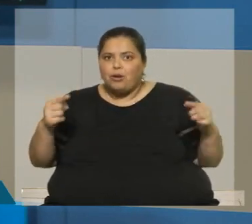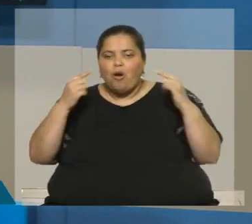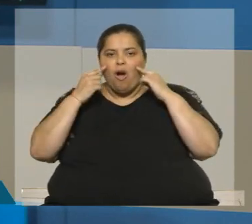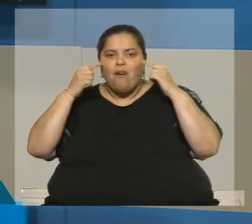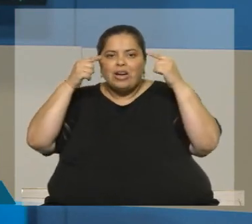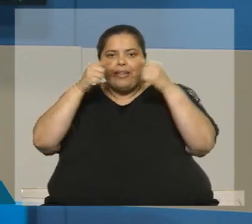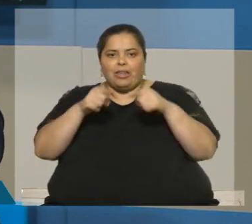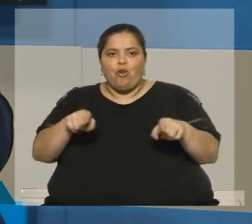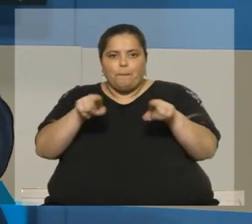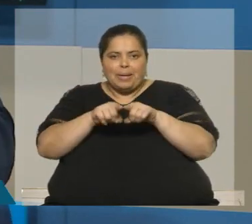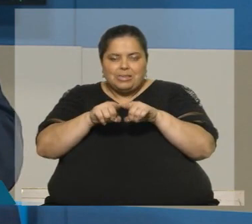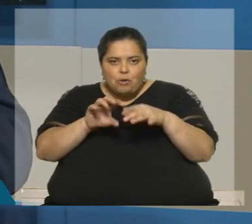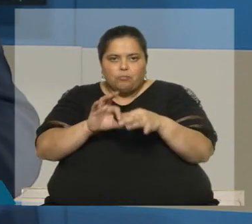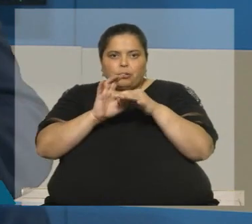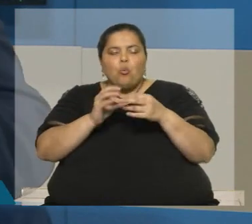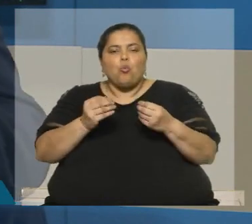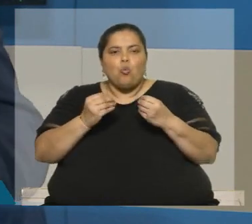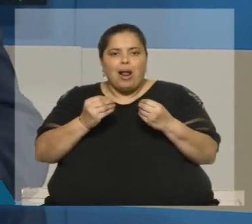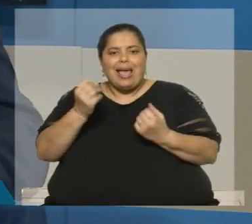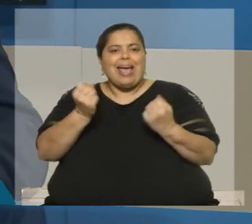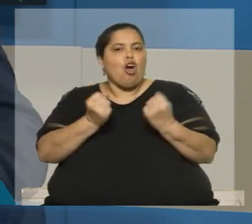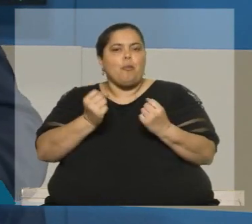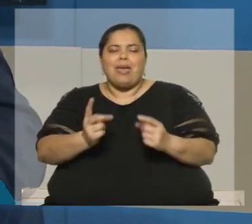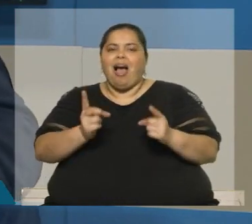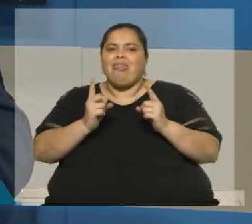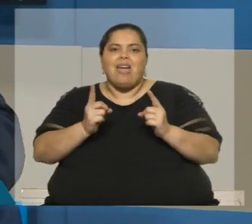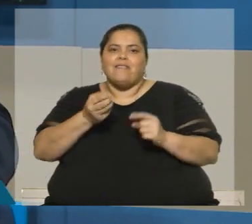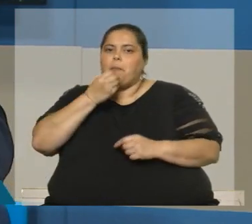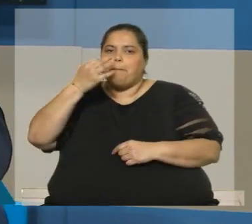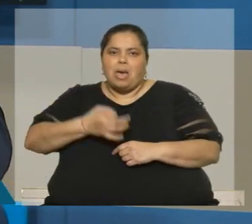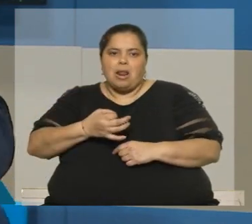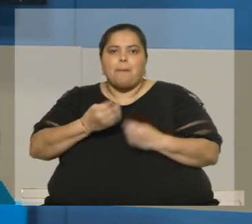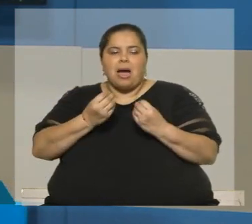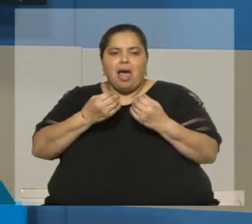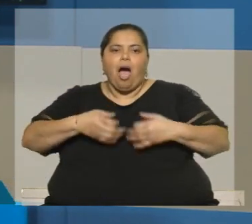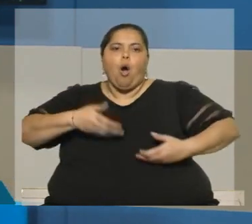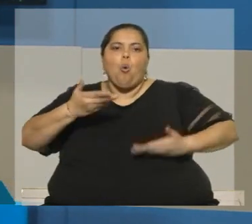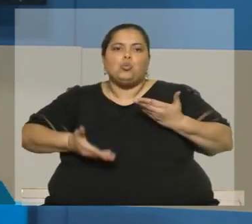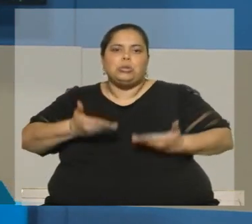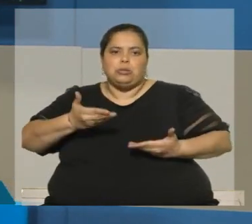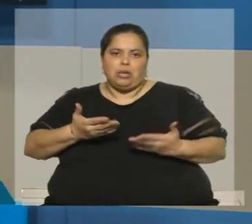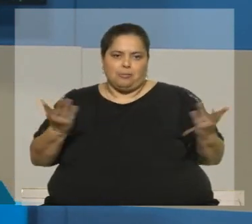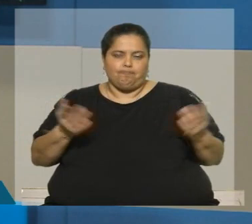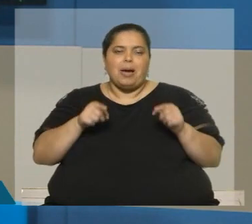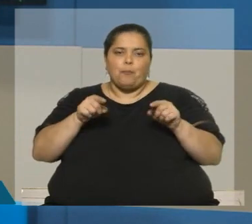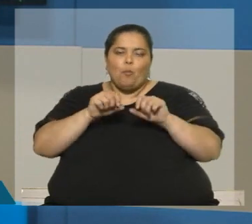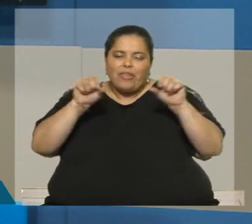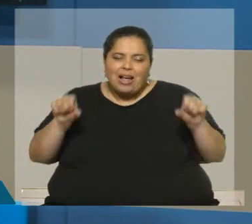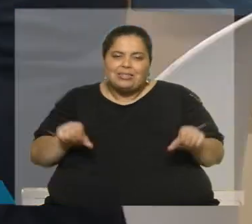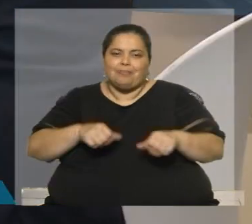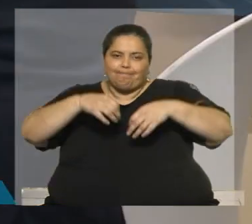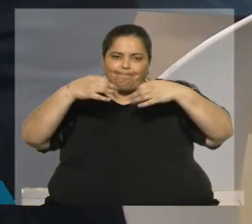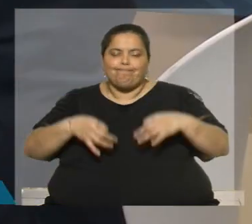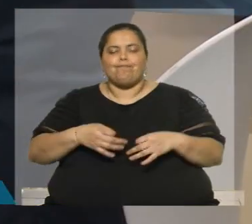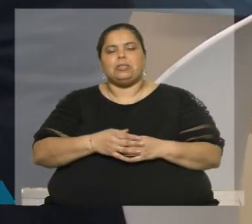Pero al final es sencillo. Una economía tiene que ser próspera si quiere ser justa, para tener una acción política. Bueno, pero hoy España... las